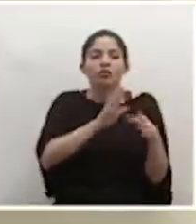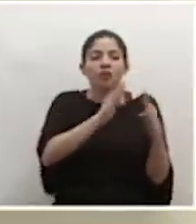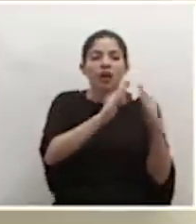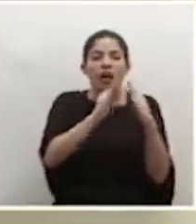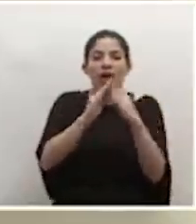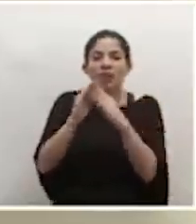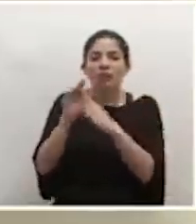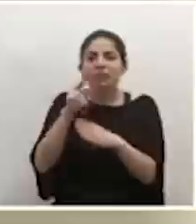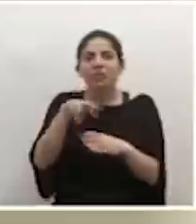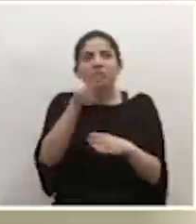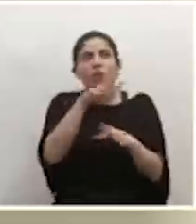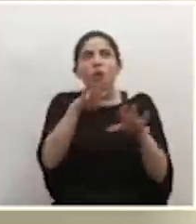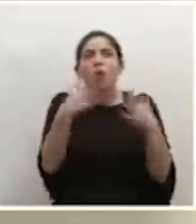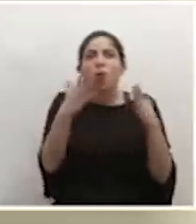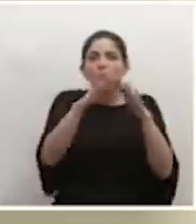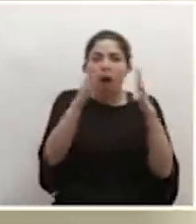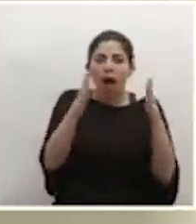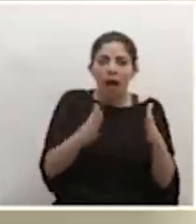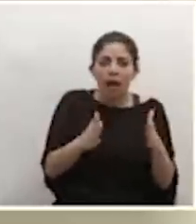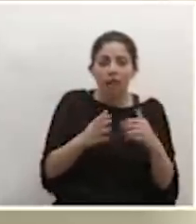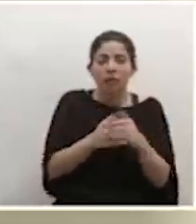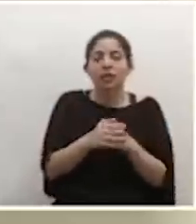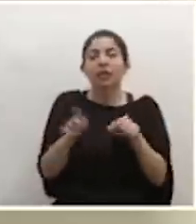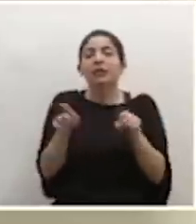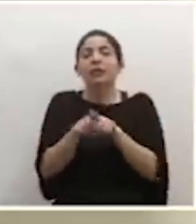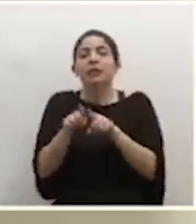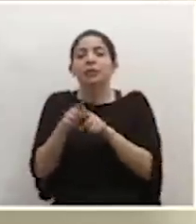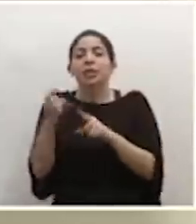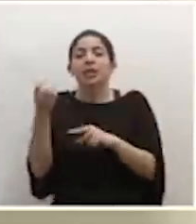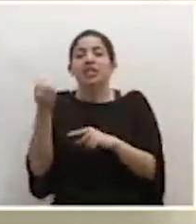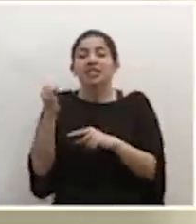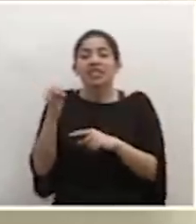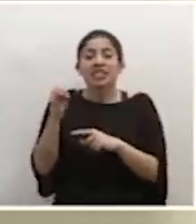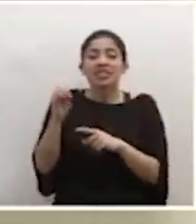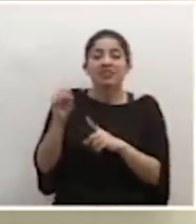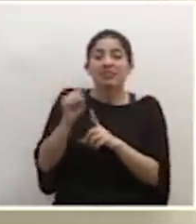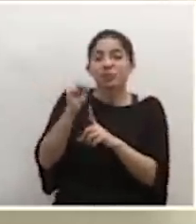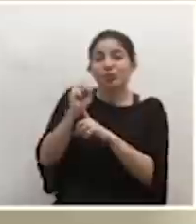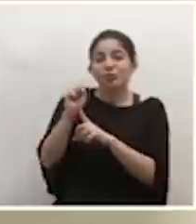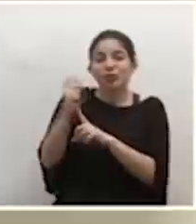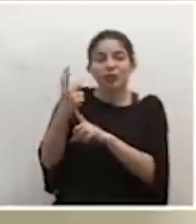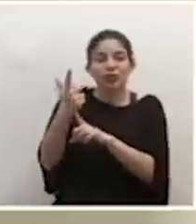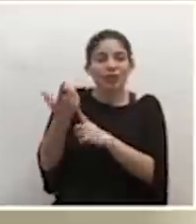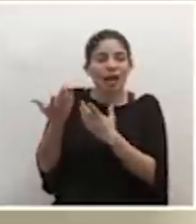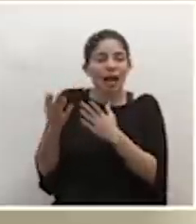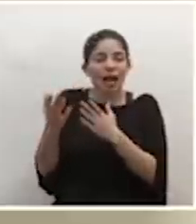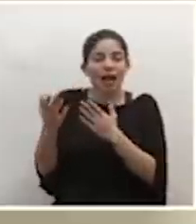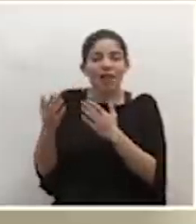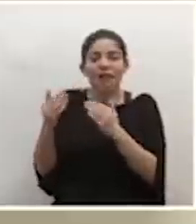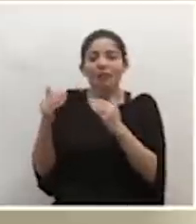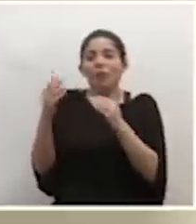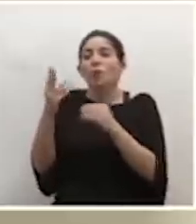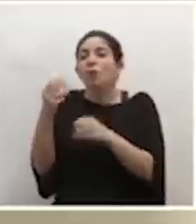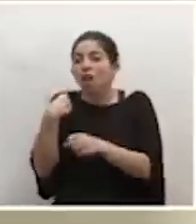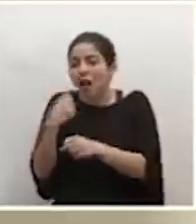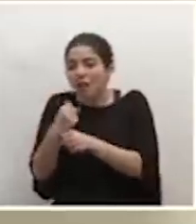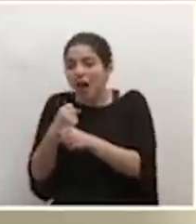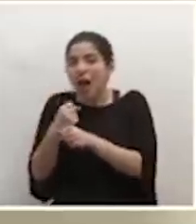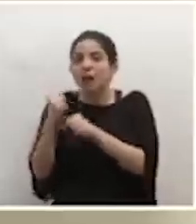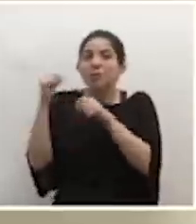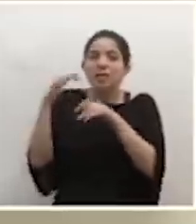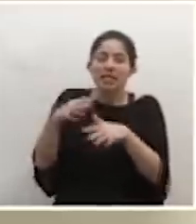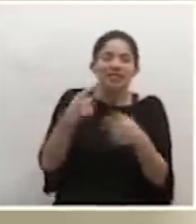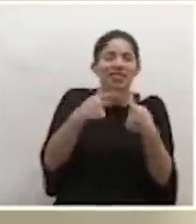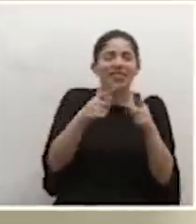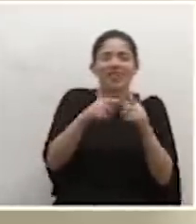lugares, qué tanto, por ejemplo, hay una afectación de diferentes fenómenos sociales a nivel de trabajo, a nivel de migración, o son